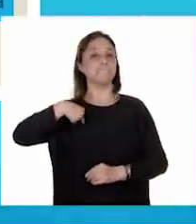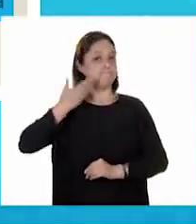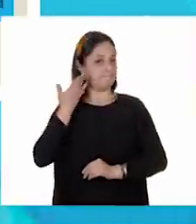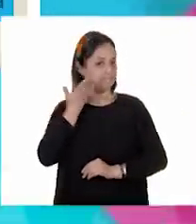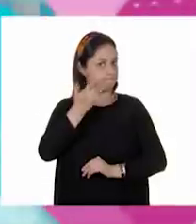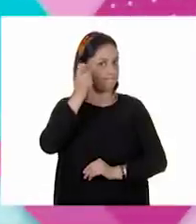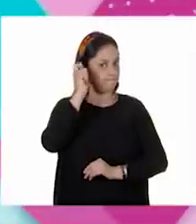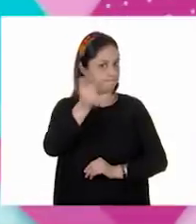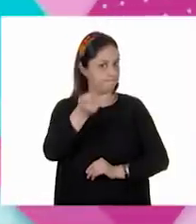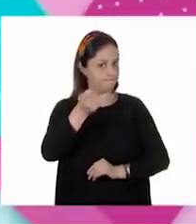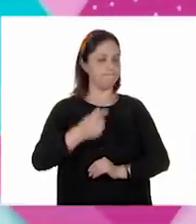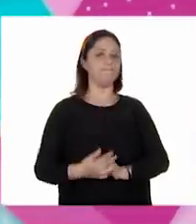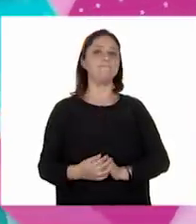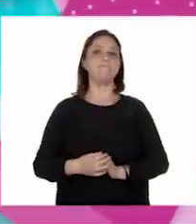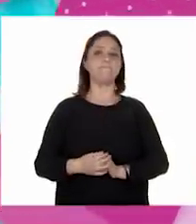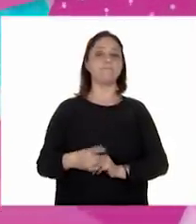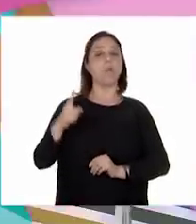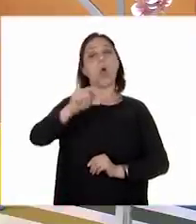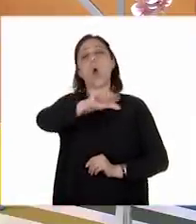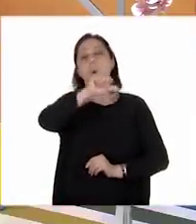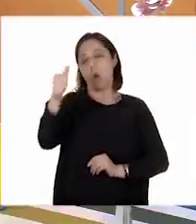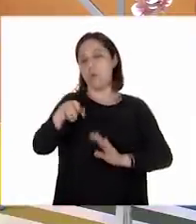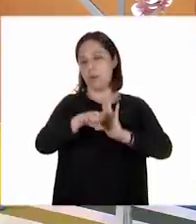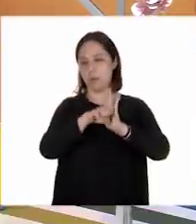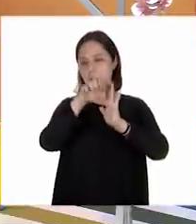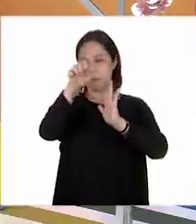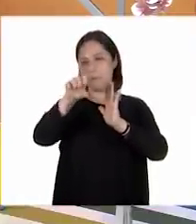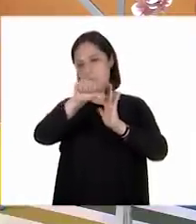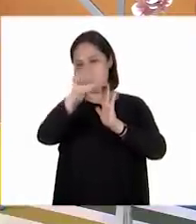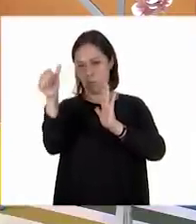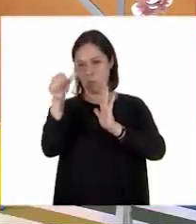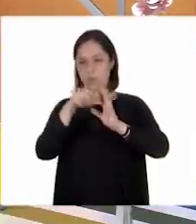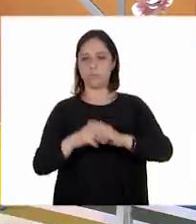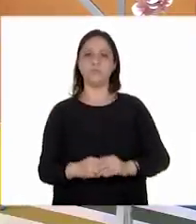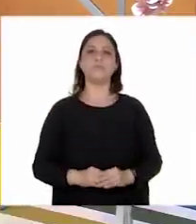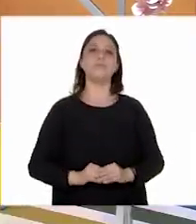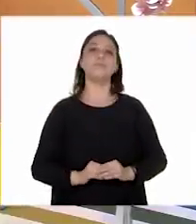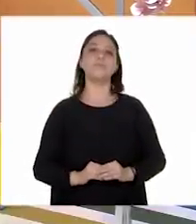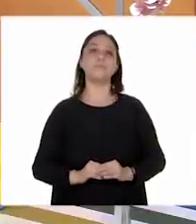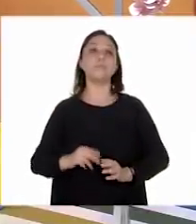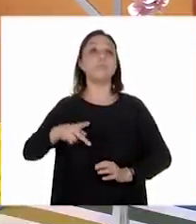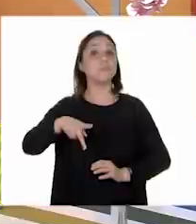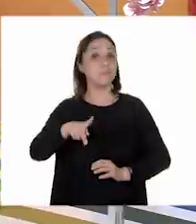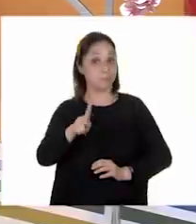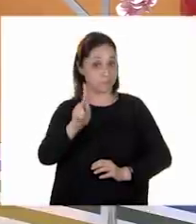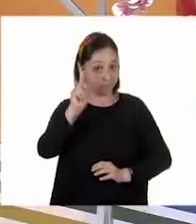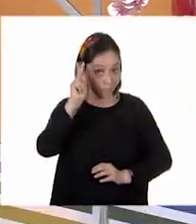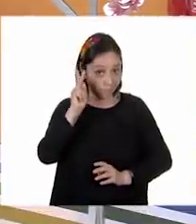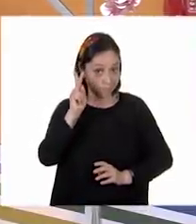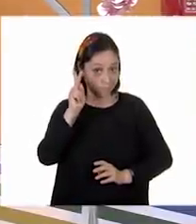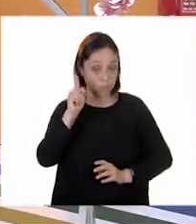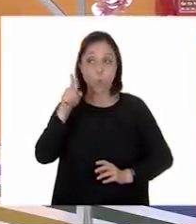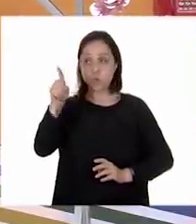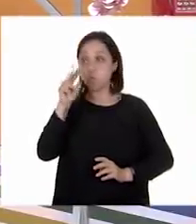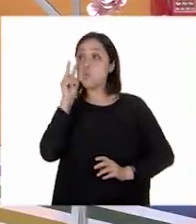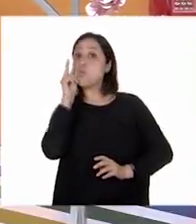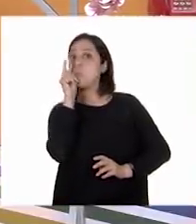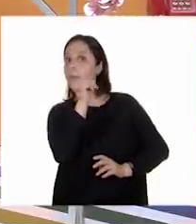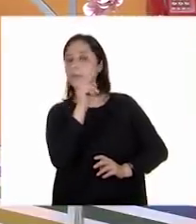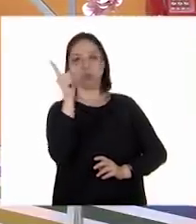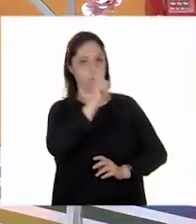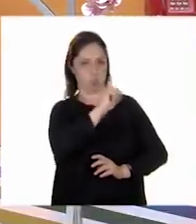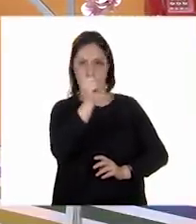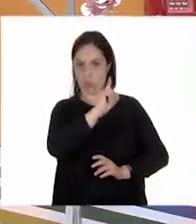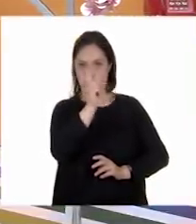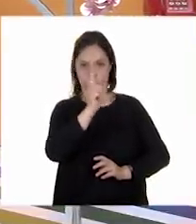vayamos a ver otro ejemplo. Ajá. Pero antes quiero que, ya sin ver la imagen, niños, ya